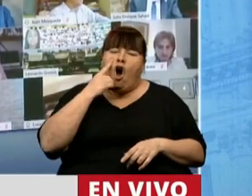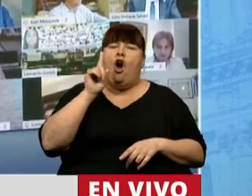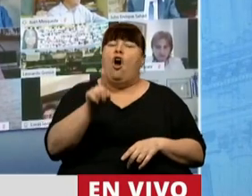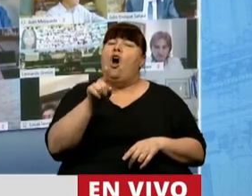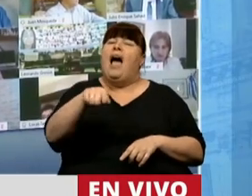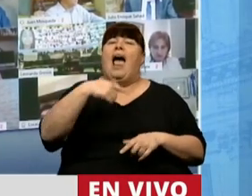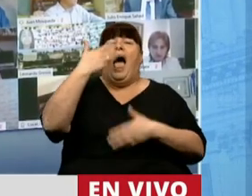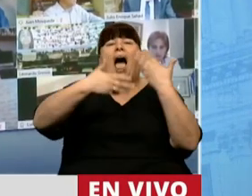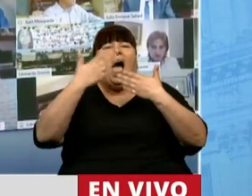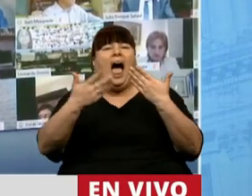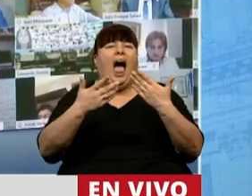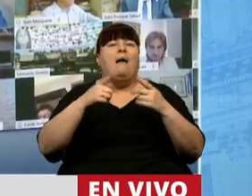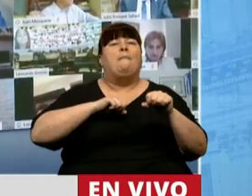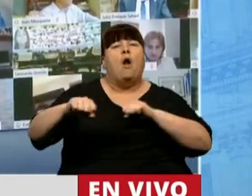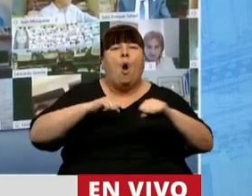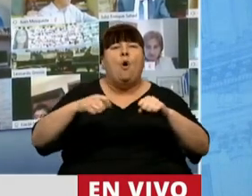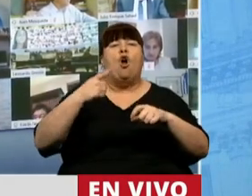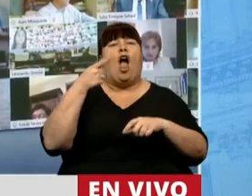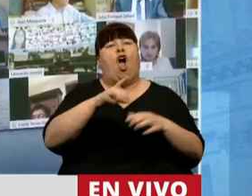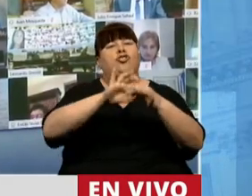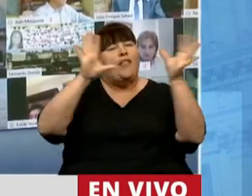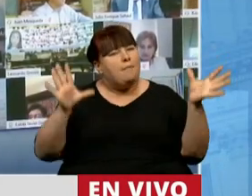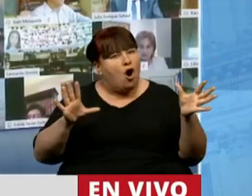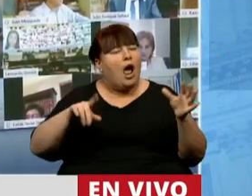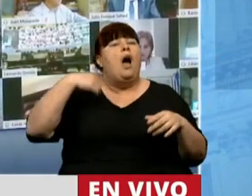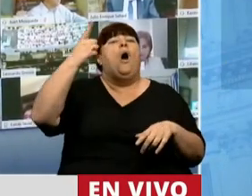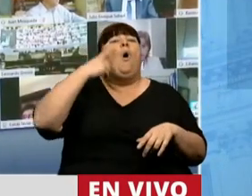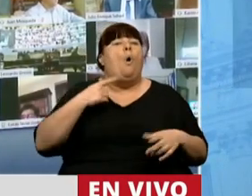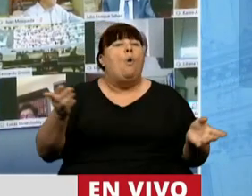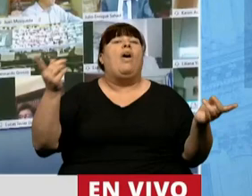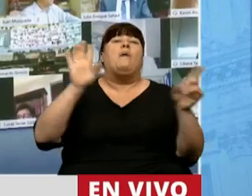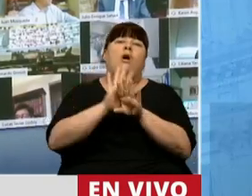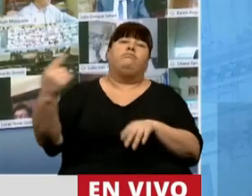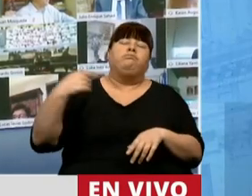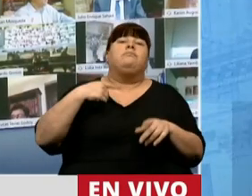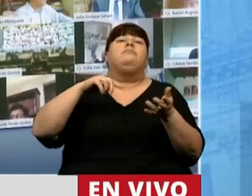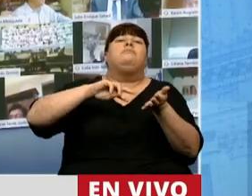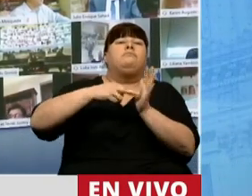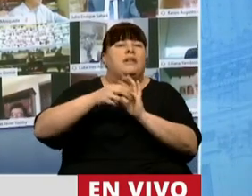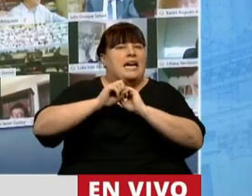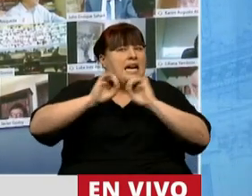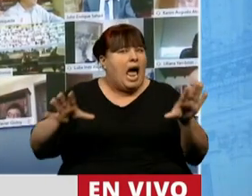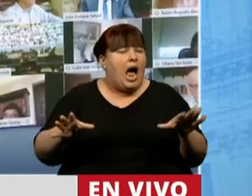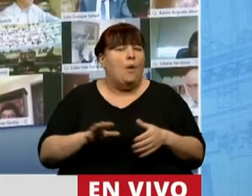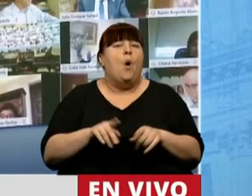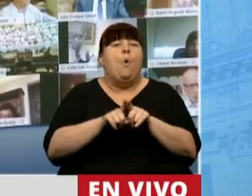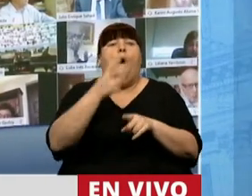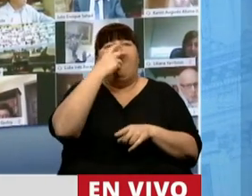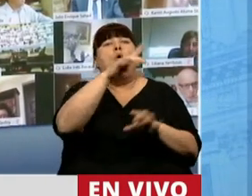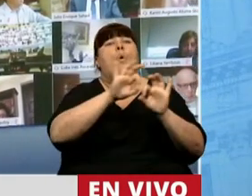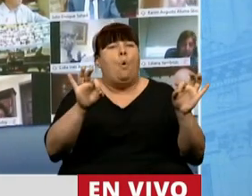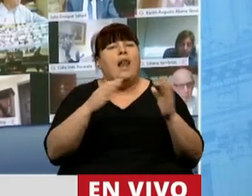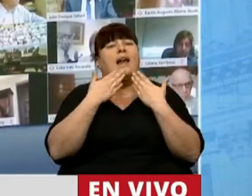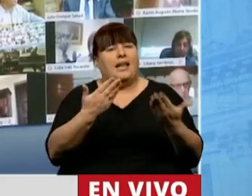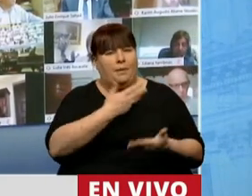que estas voces de desestabilización de la democracia un día nos enfrenten a situaciones oprobiosas como las de Bolivia.